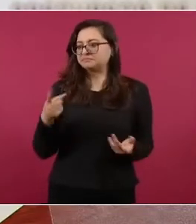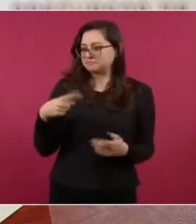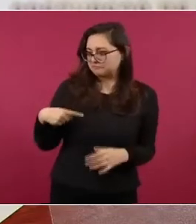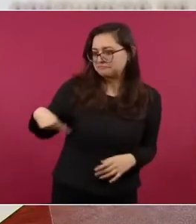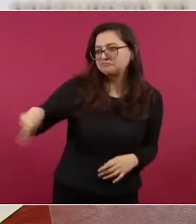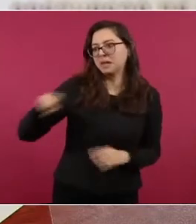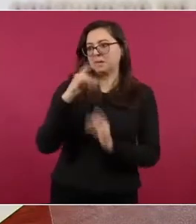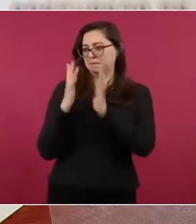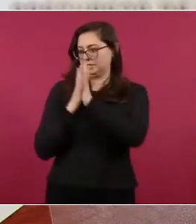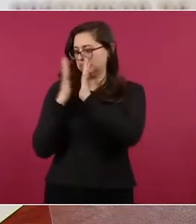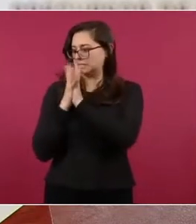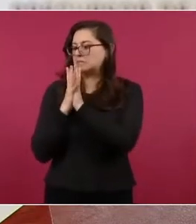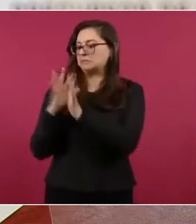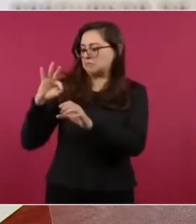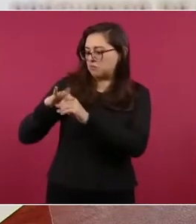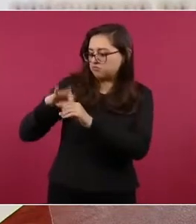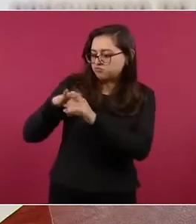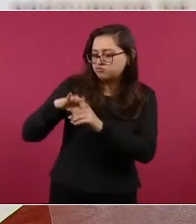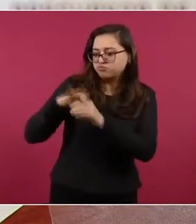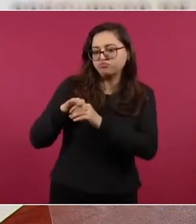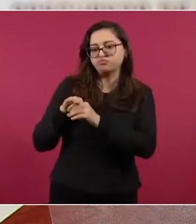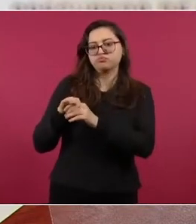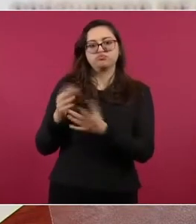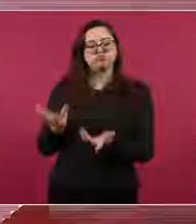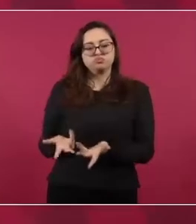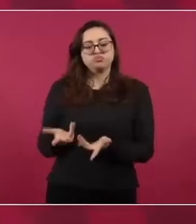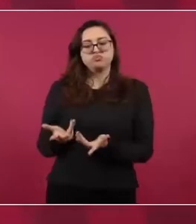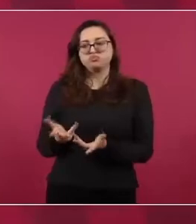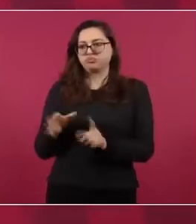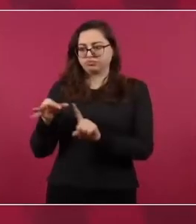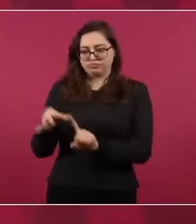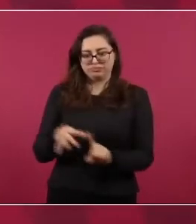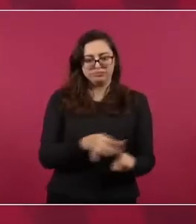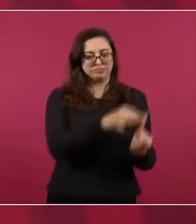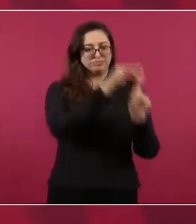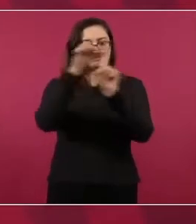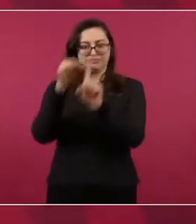vía electoral. Sin embargo,